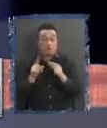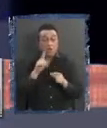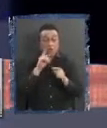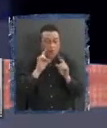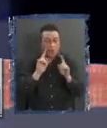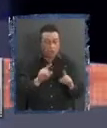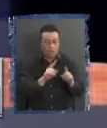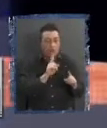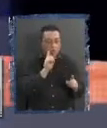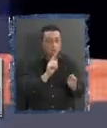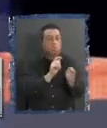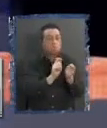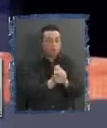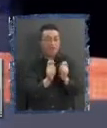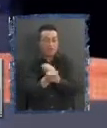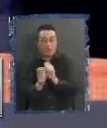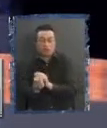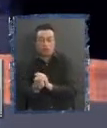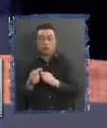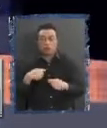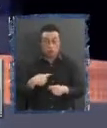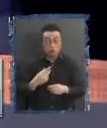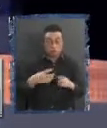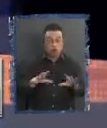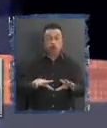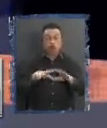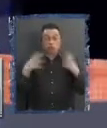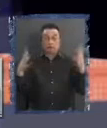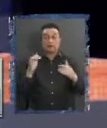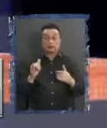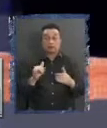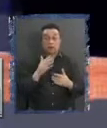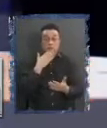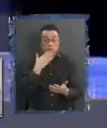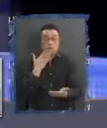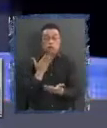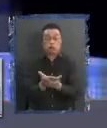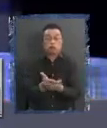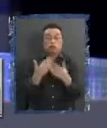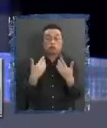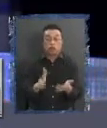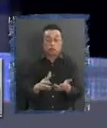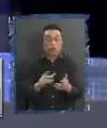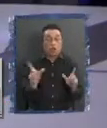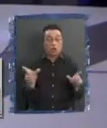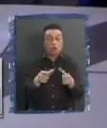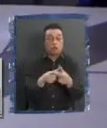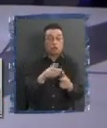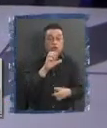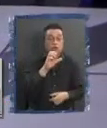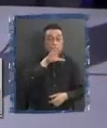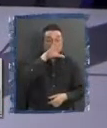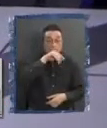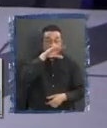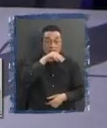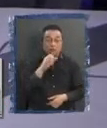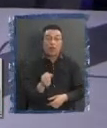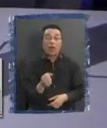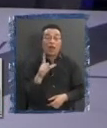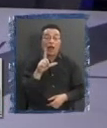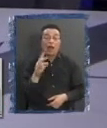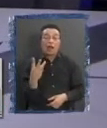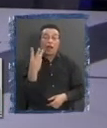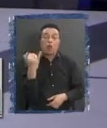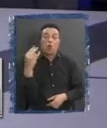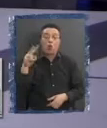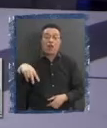modificaciones. Ahora, yo me llevo una sorpresa que esta propuesta ya estaba en la Comisión Elwin, y establecía expresamente